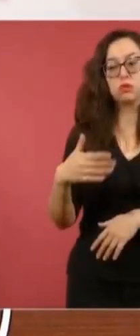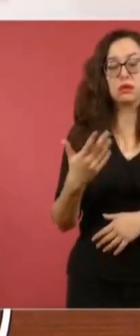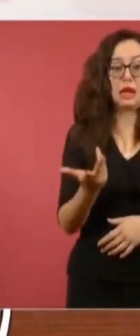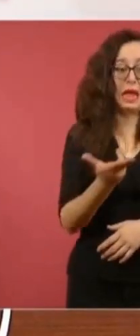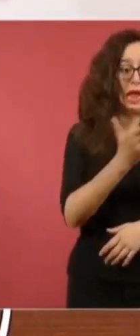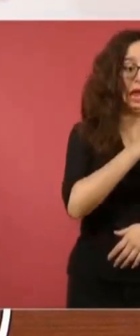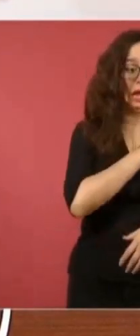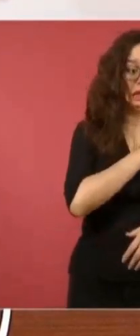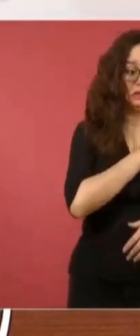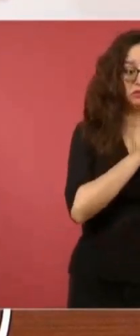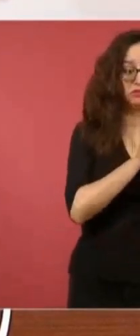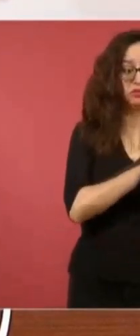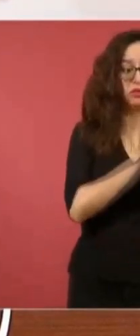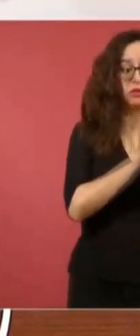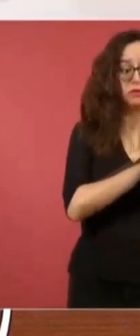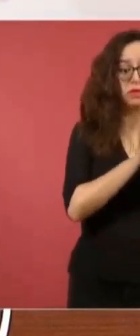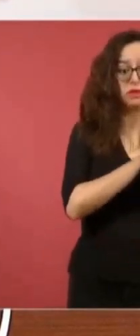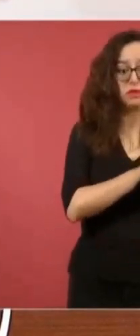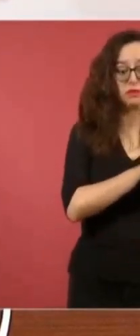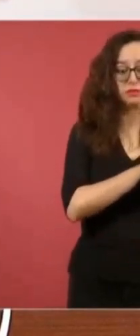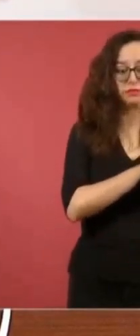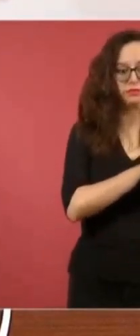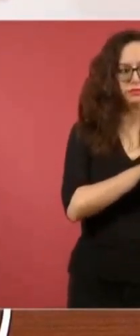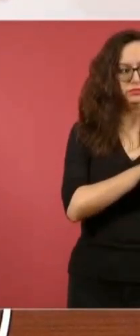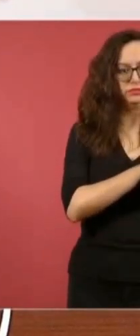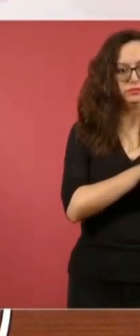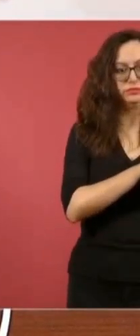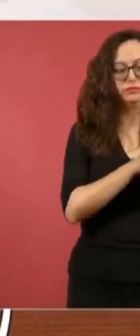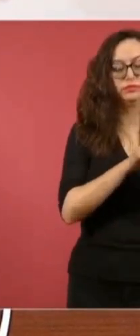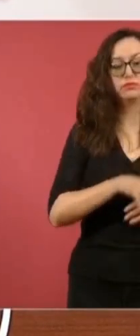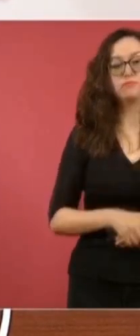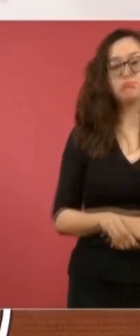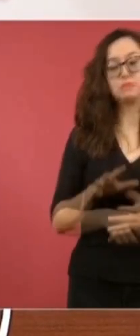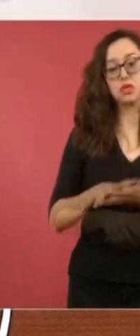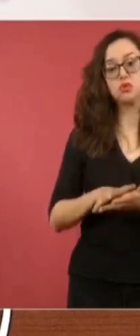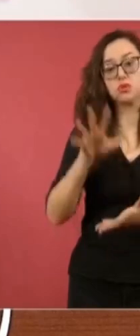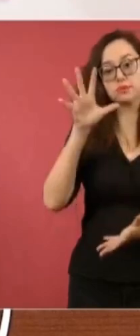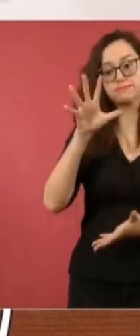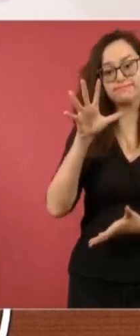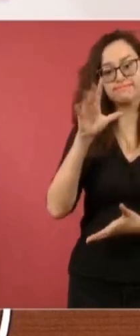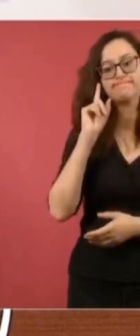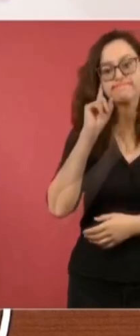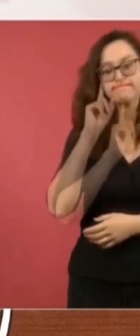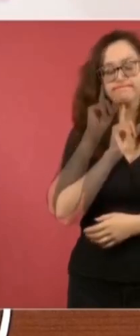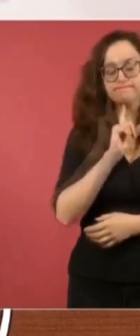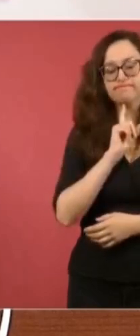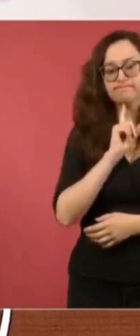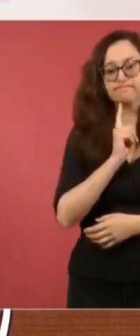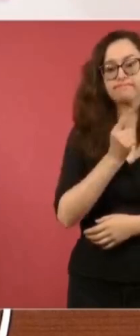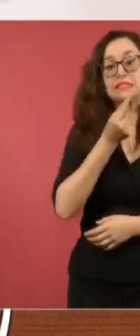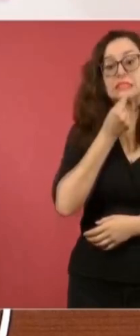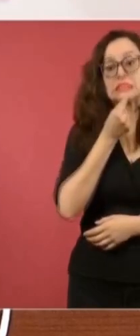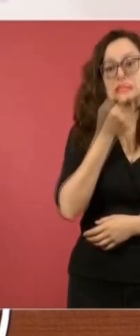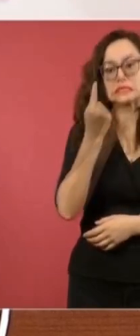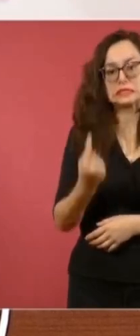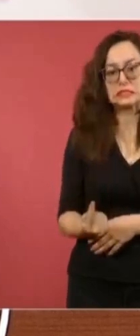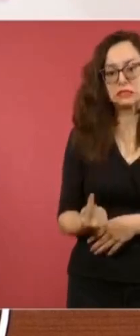la mayoría mujeres, un niño y